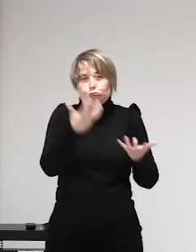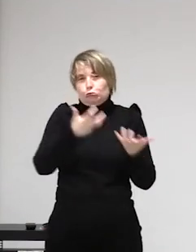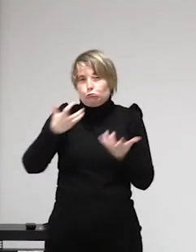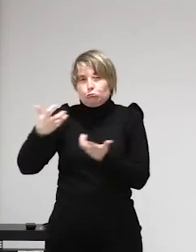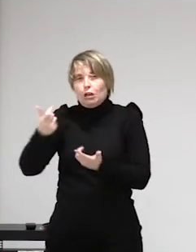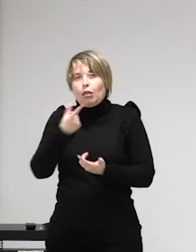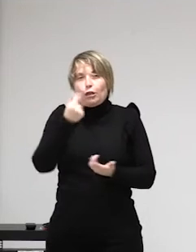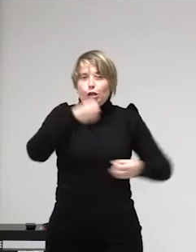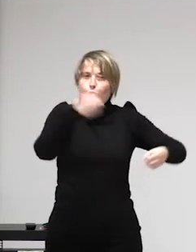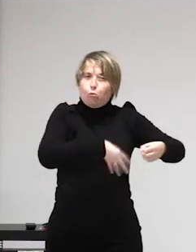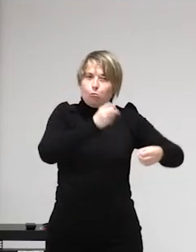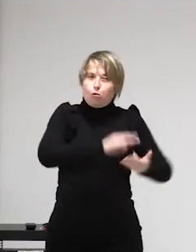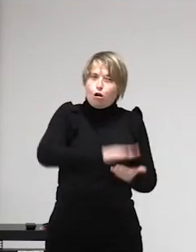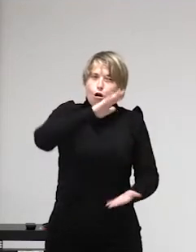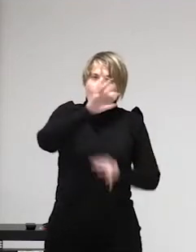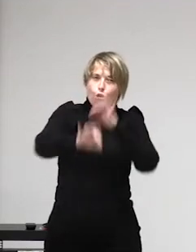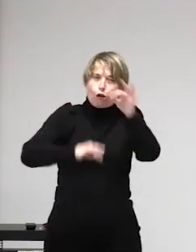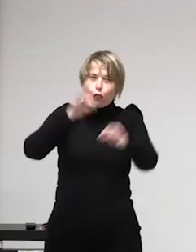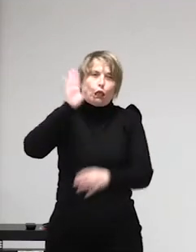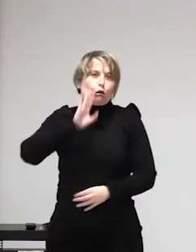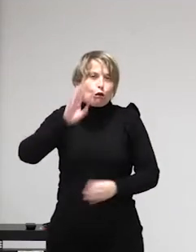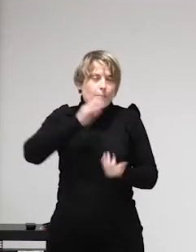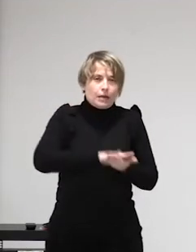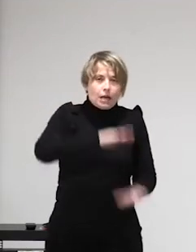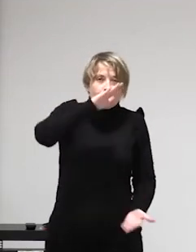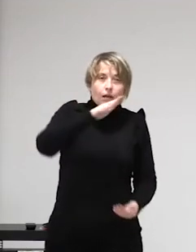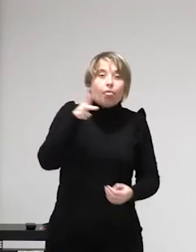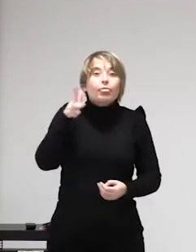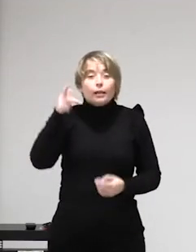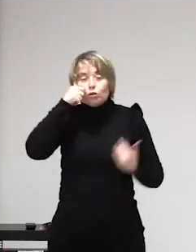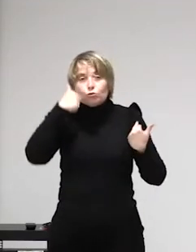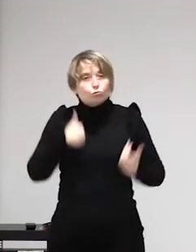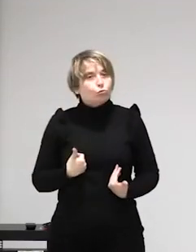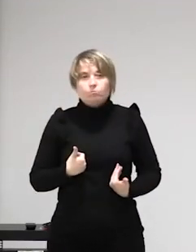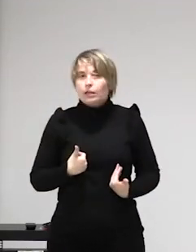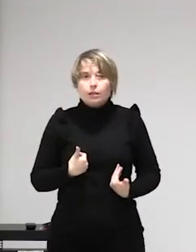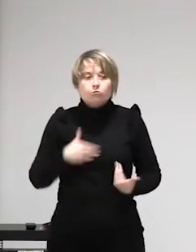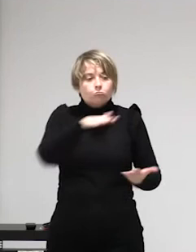el asilo la protección los derechos y la reparación